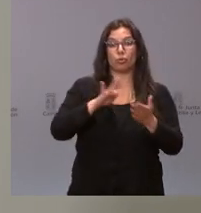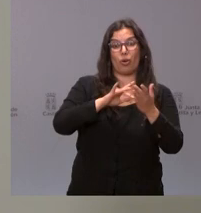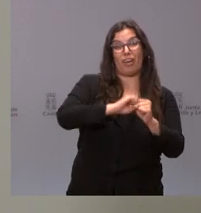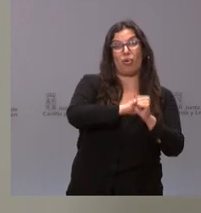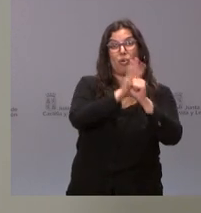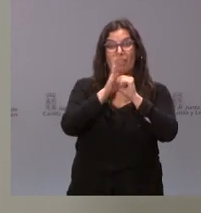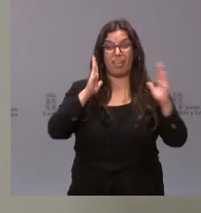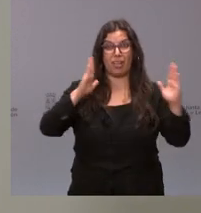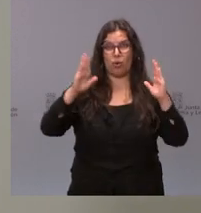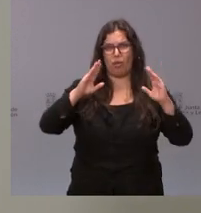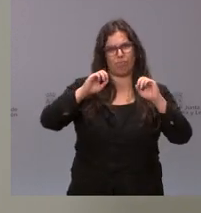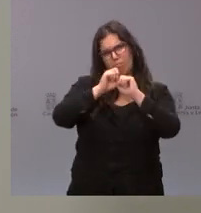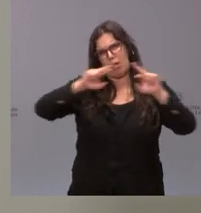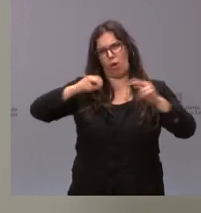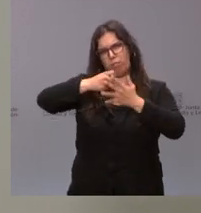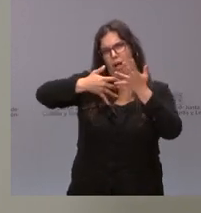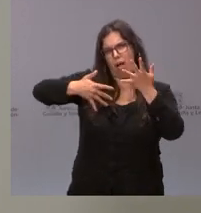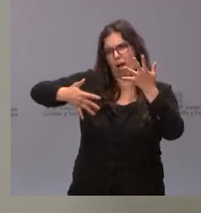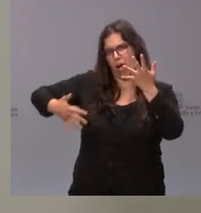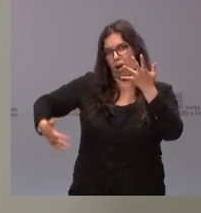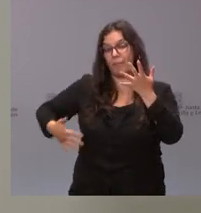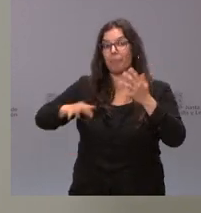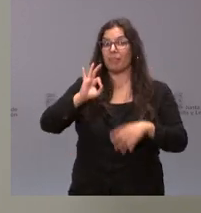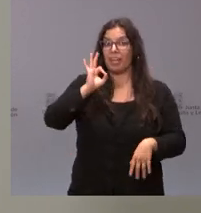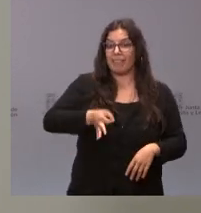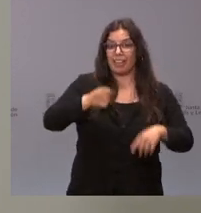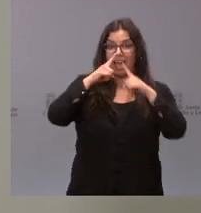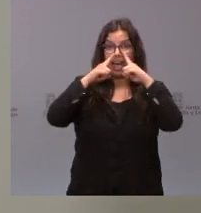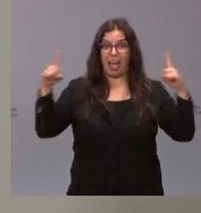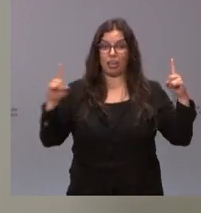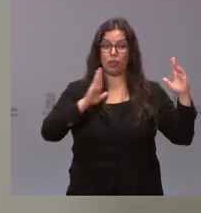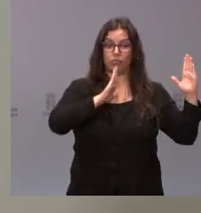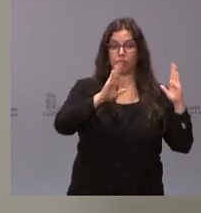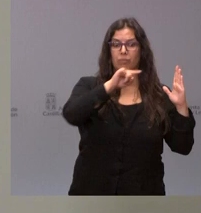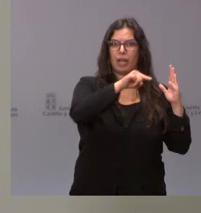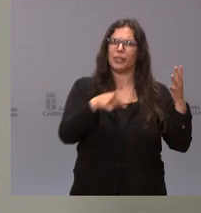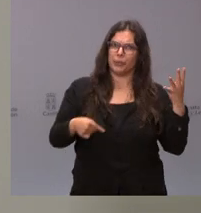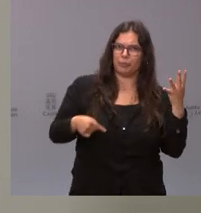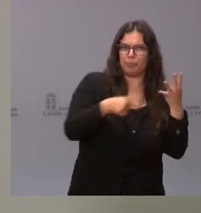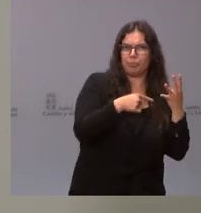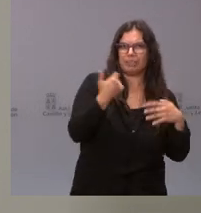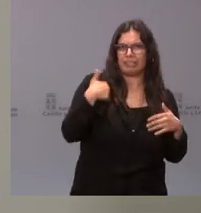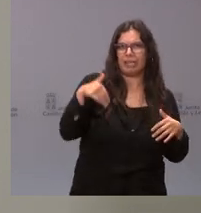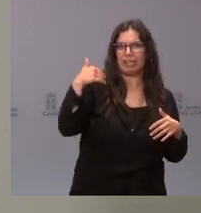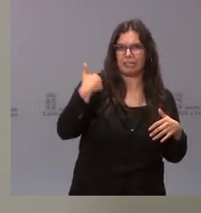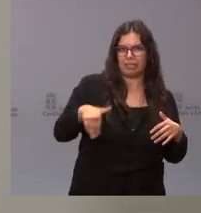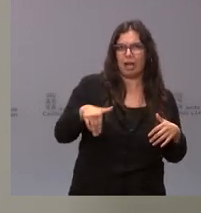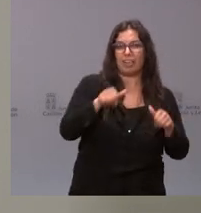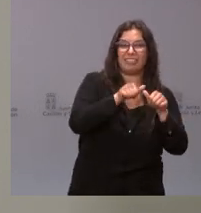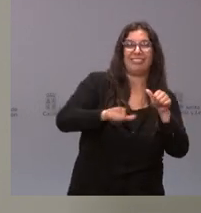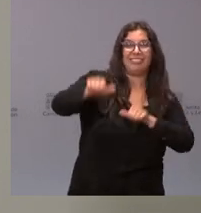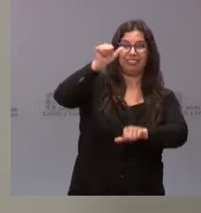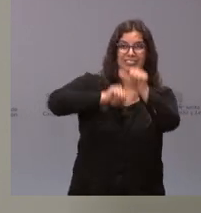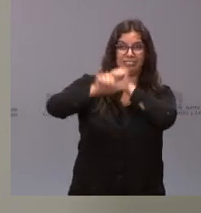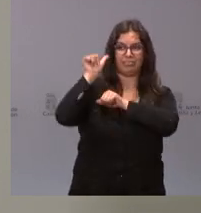pandemia es verdad que los de la primera parte de este año 2022 han reducido los que veníamos soportando en el ejercicio